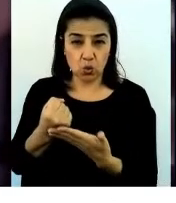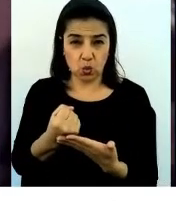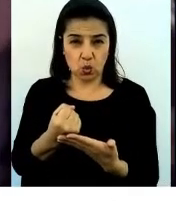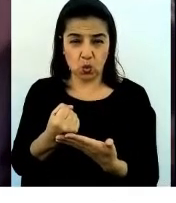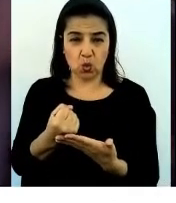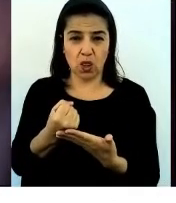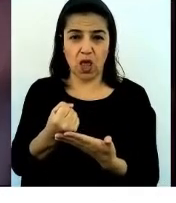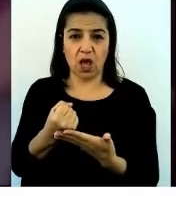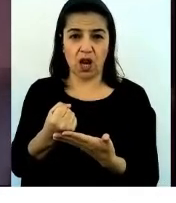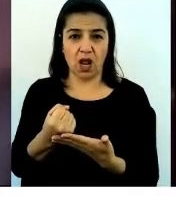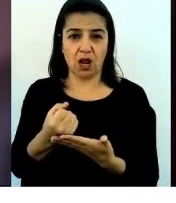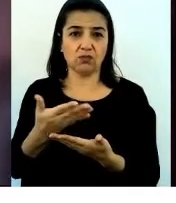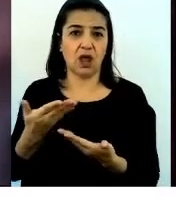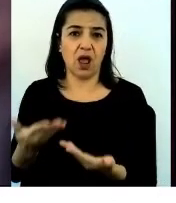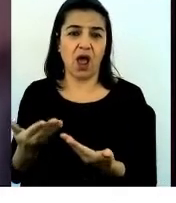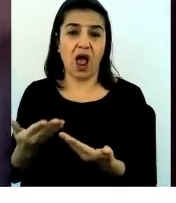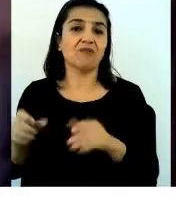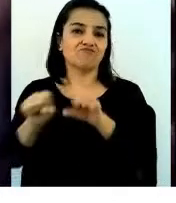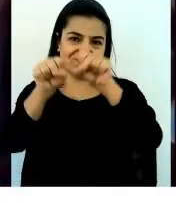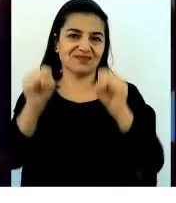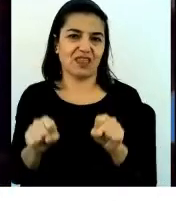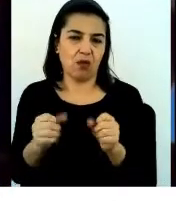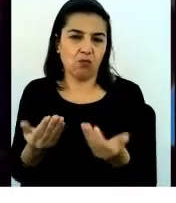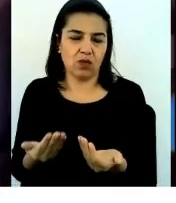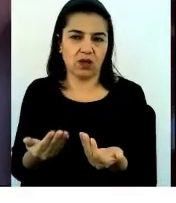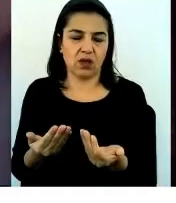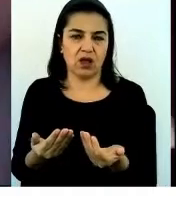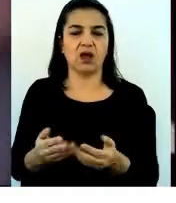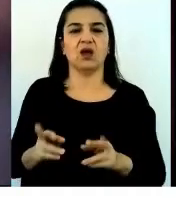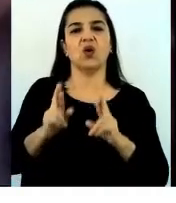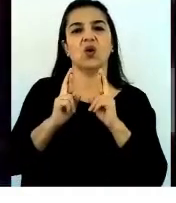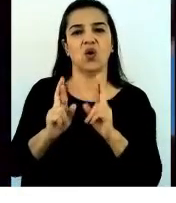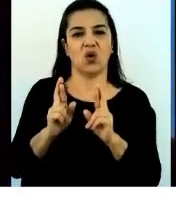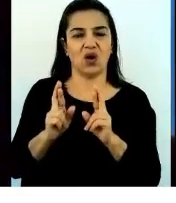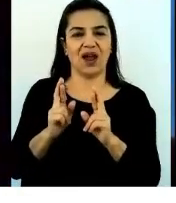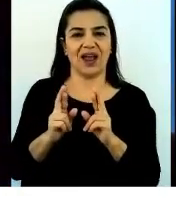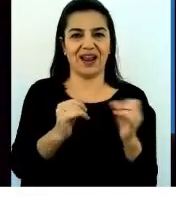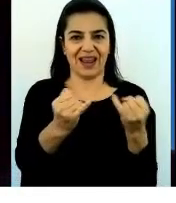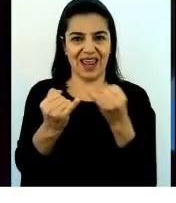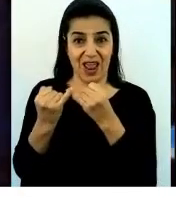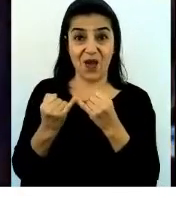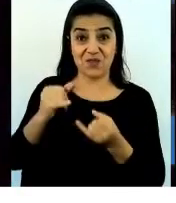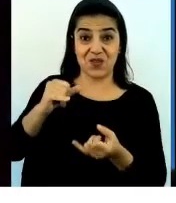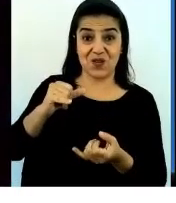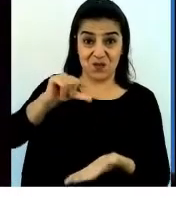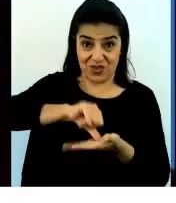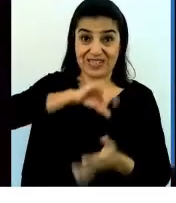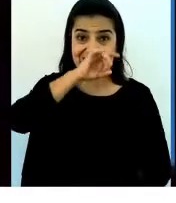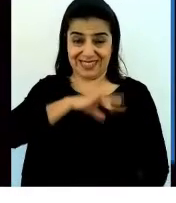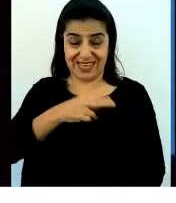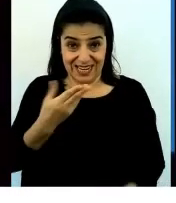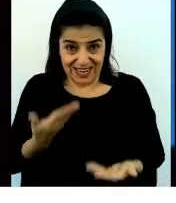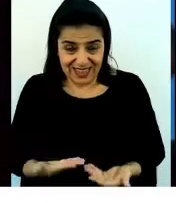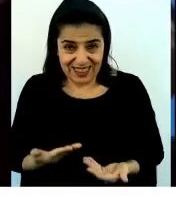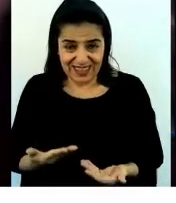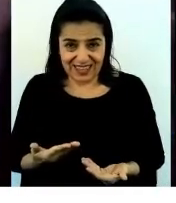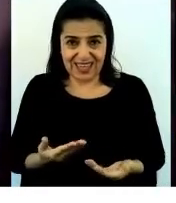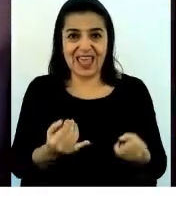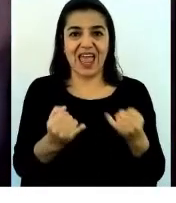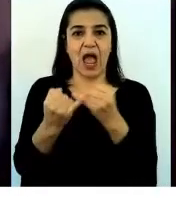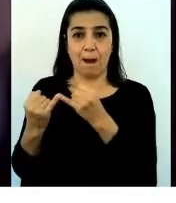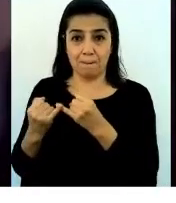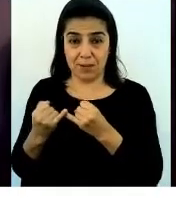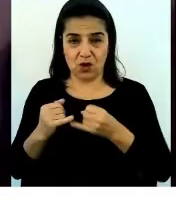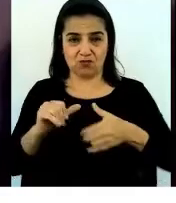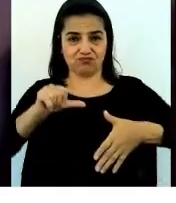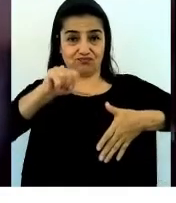Food Systems Summit. Con lo cual, espero que los amigos de Chile y los amigos de Latinoamérica